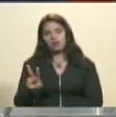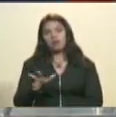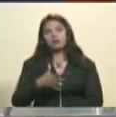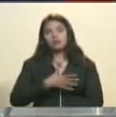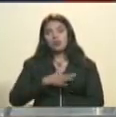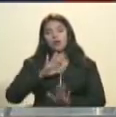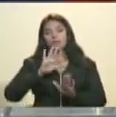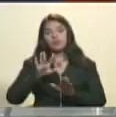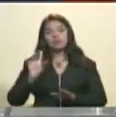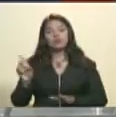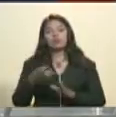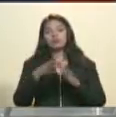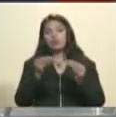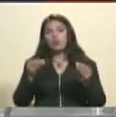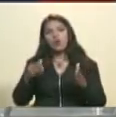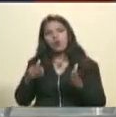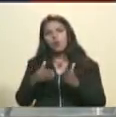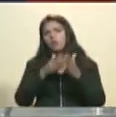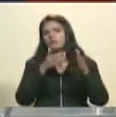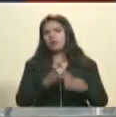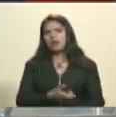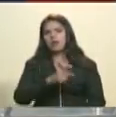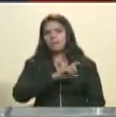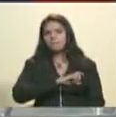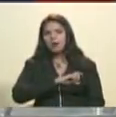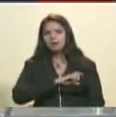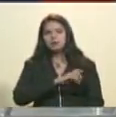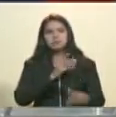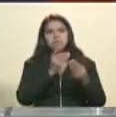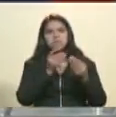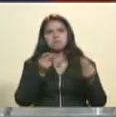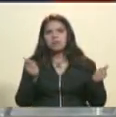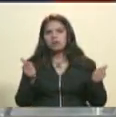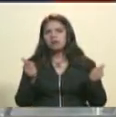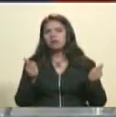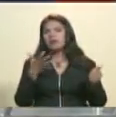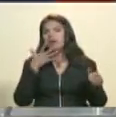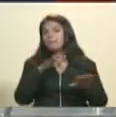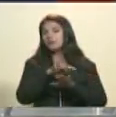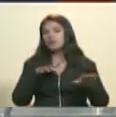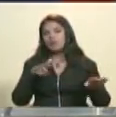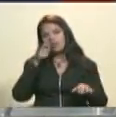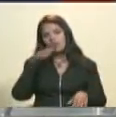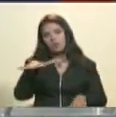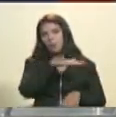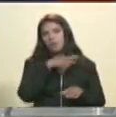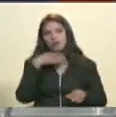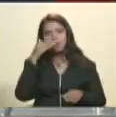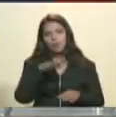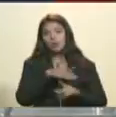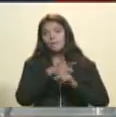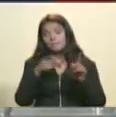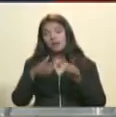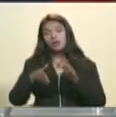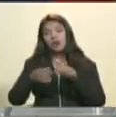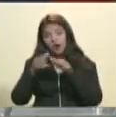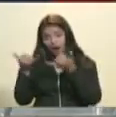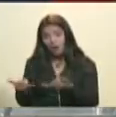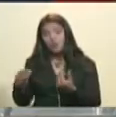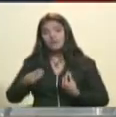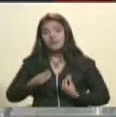Defendiéndonos contra la España ha desaparecido una gran parte de nuestra población y el resto que queda